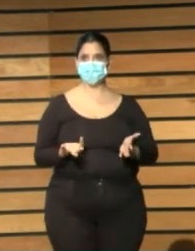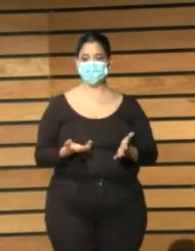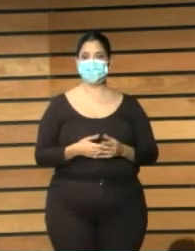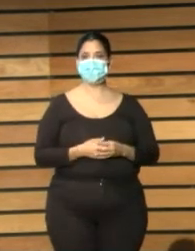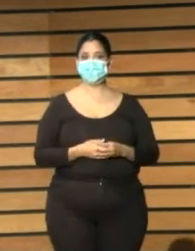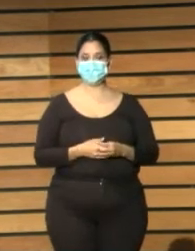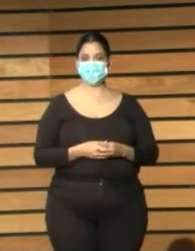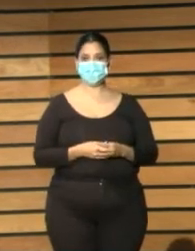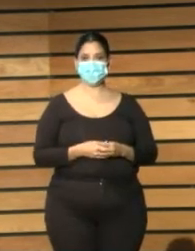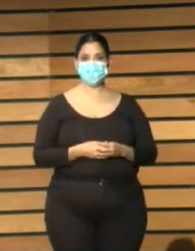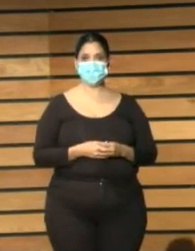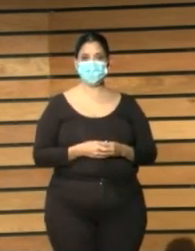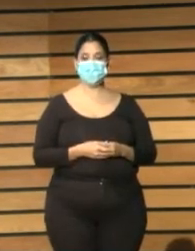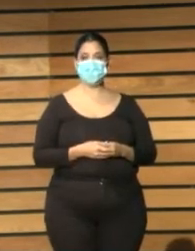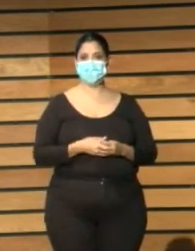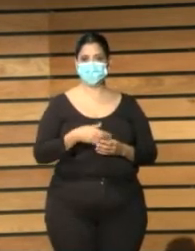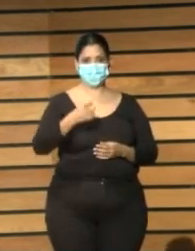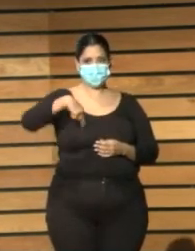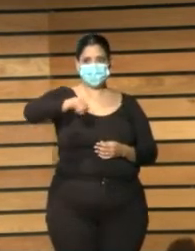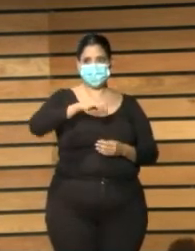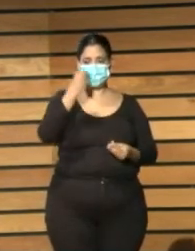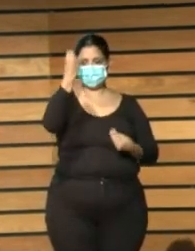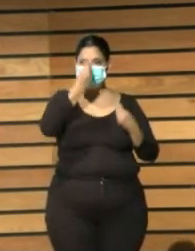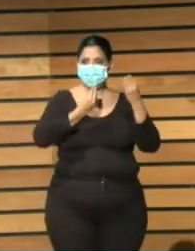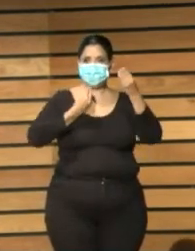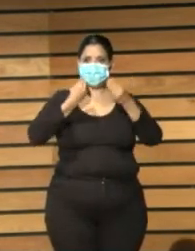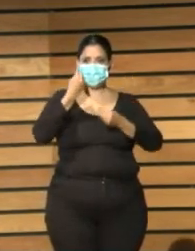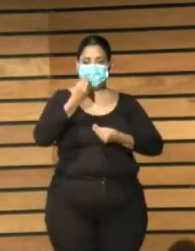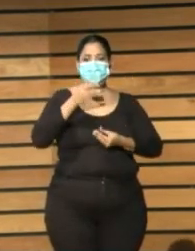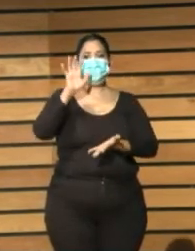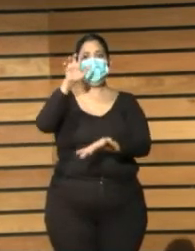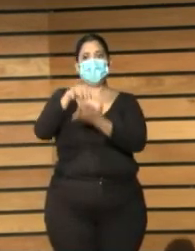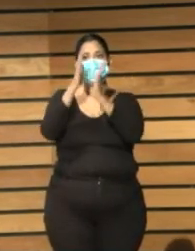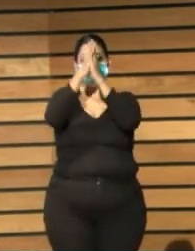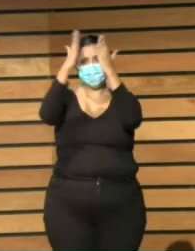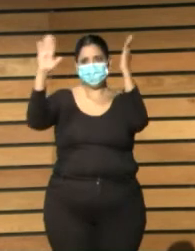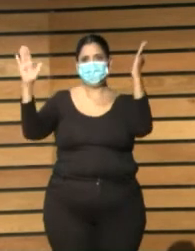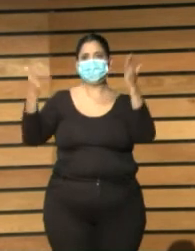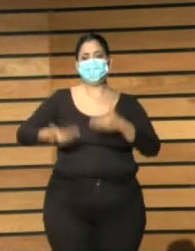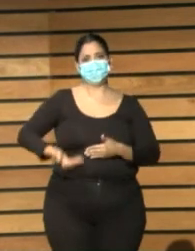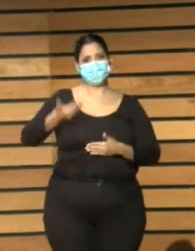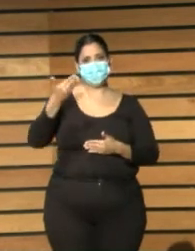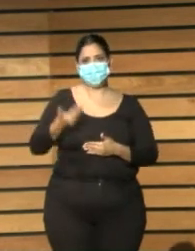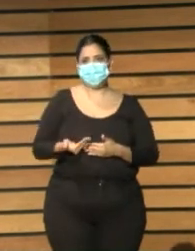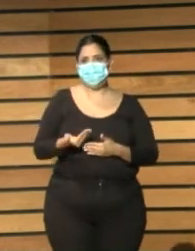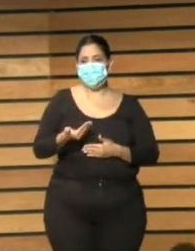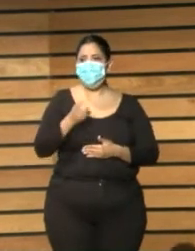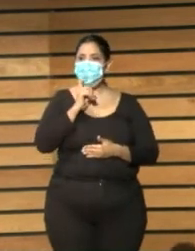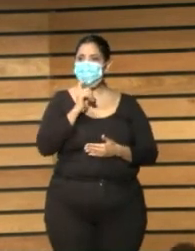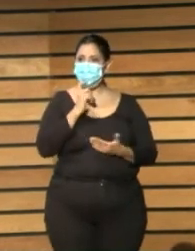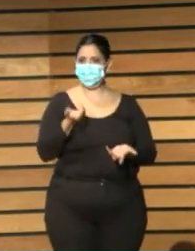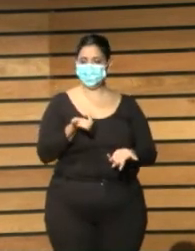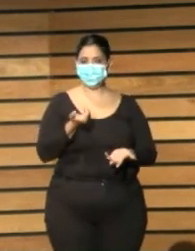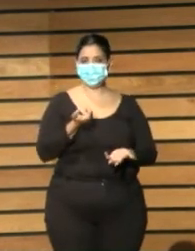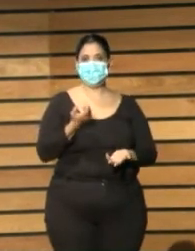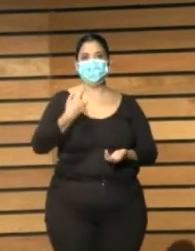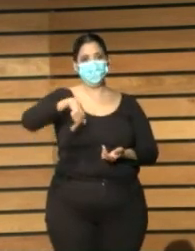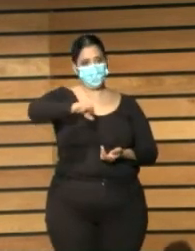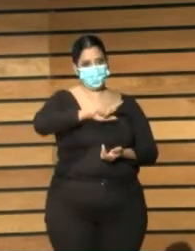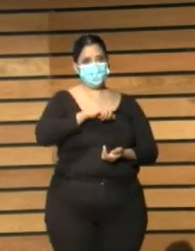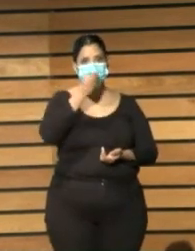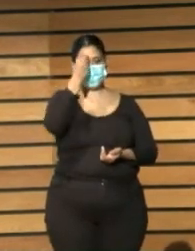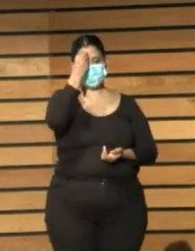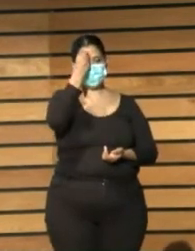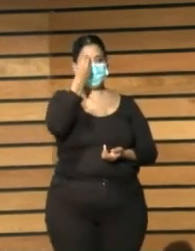del valor de las bibliotecas que en Navarra tuvimos la grandísima suerte de hacer porque para nosotros ha sido un instrumento